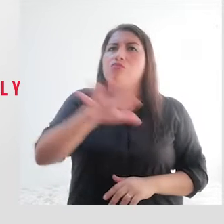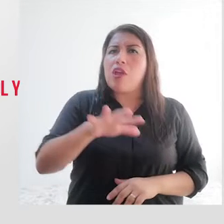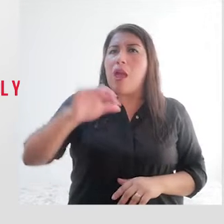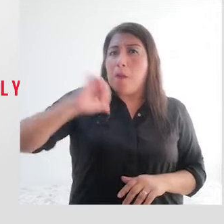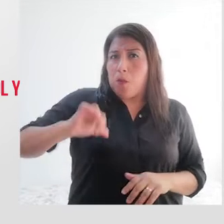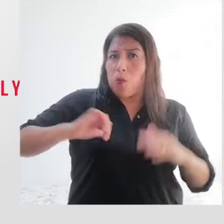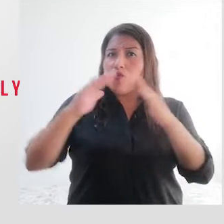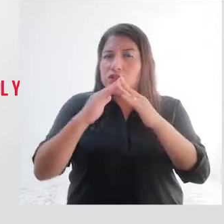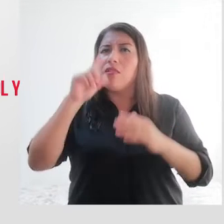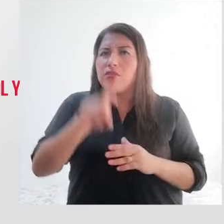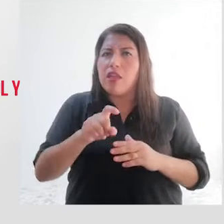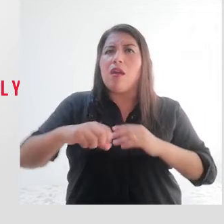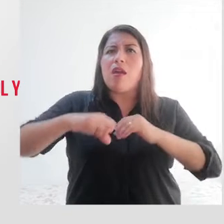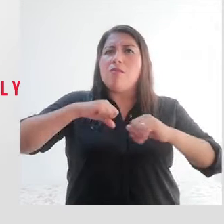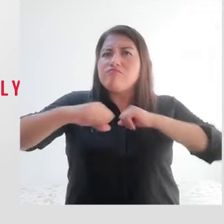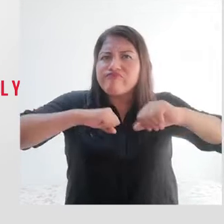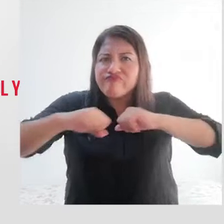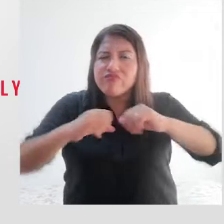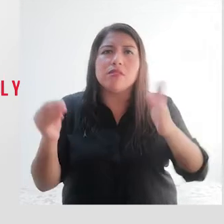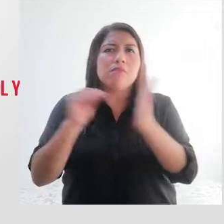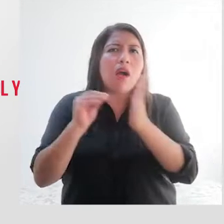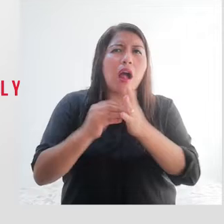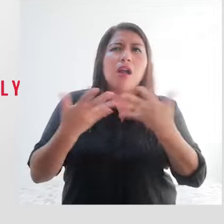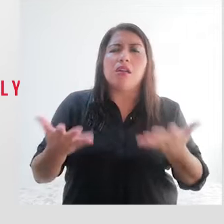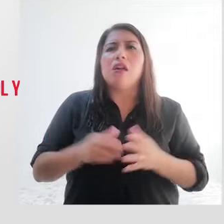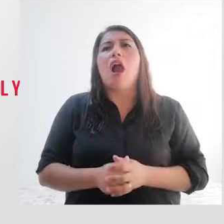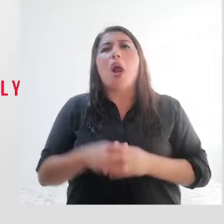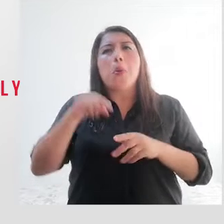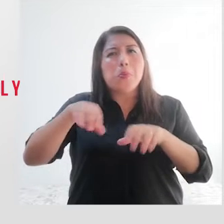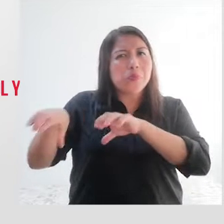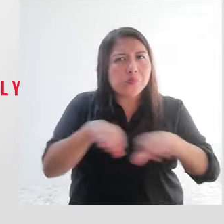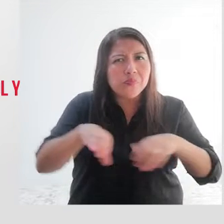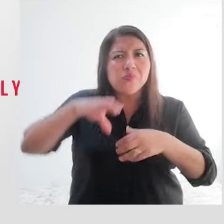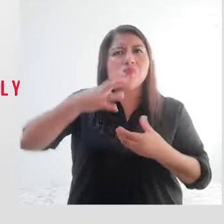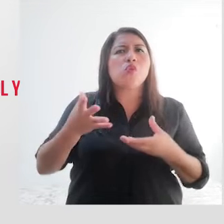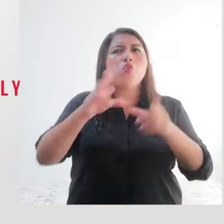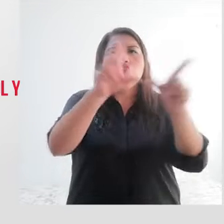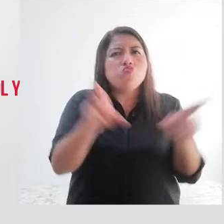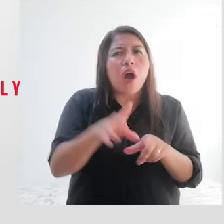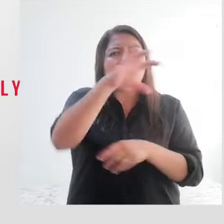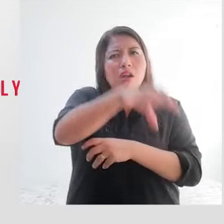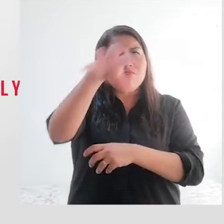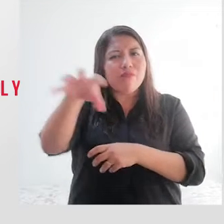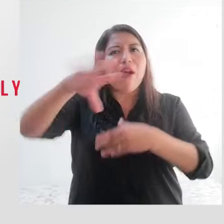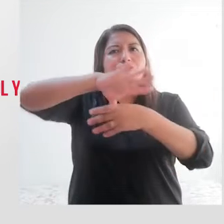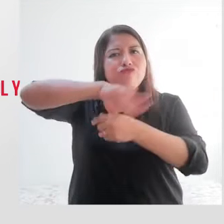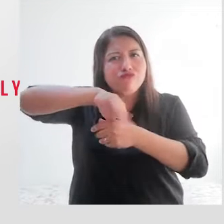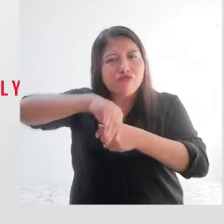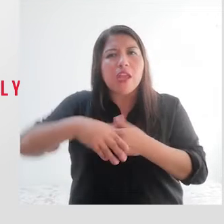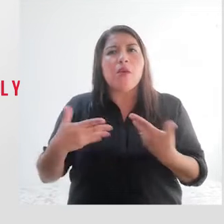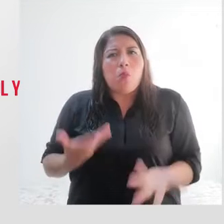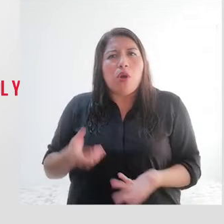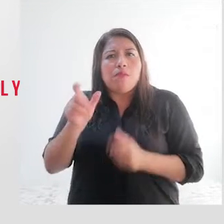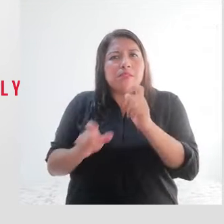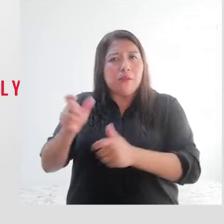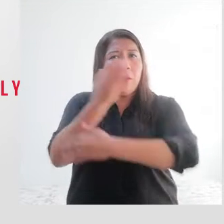tienen que promover este tipo de acciones. Ferias en donde las personas con discapacidad puedan